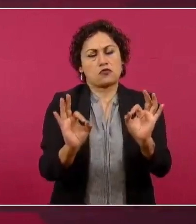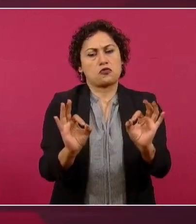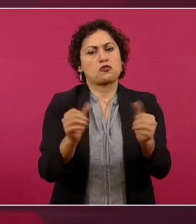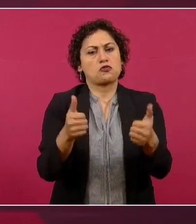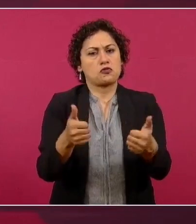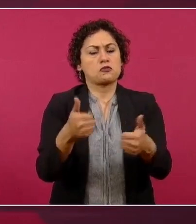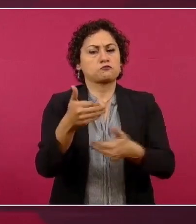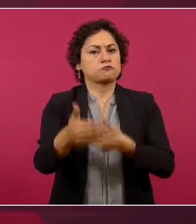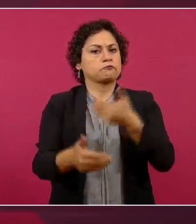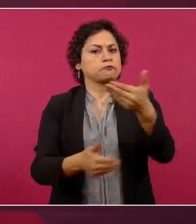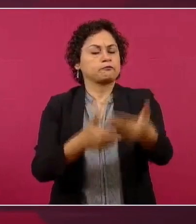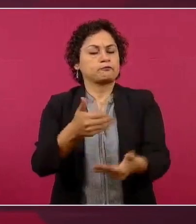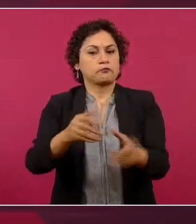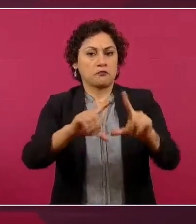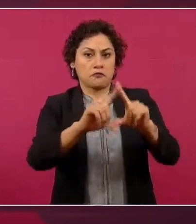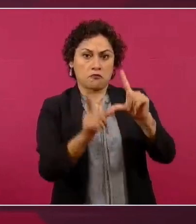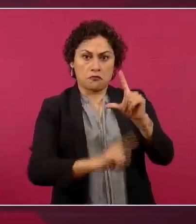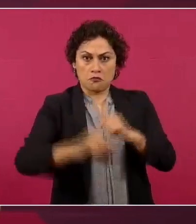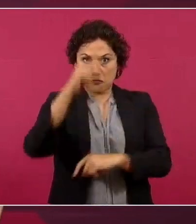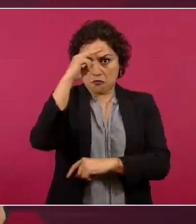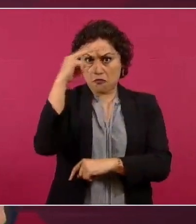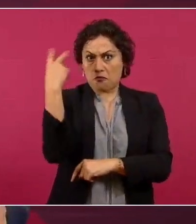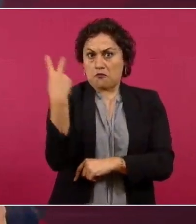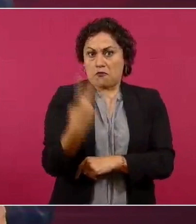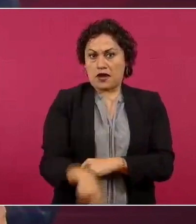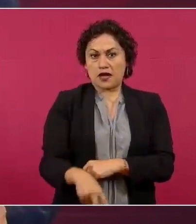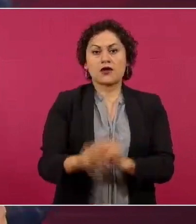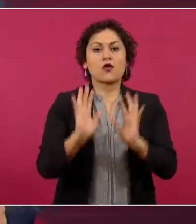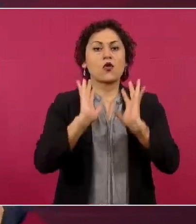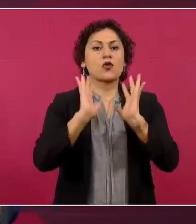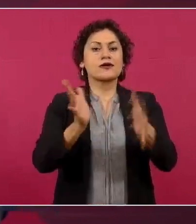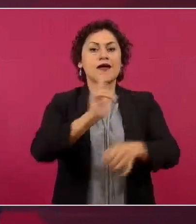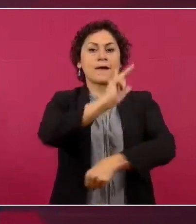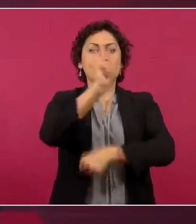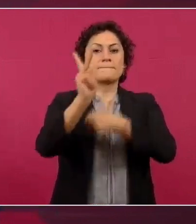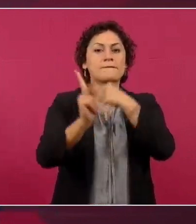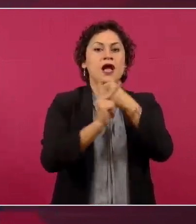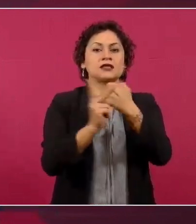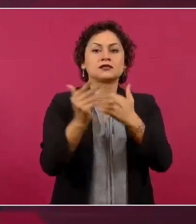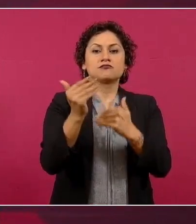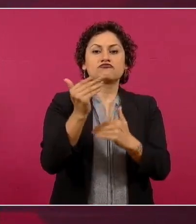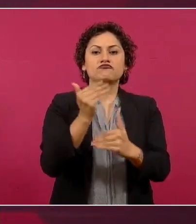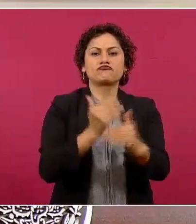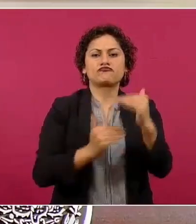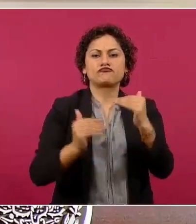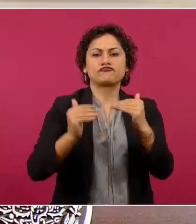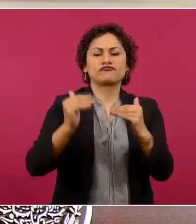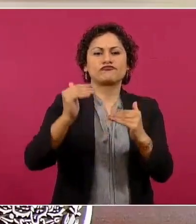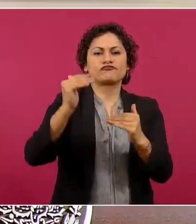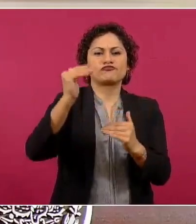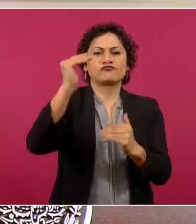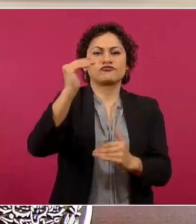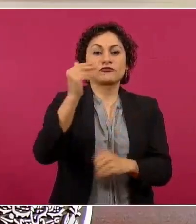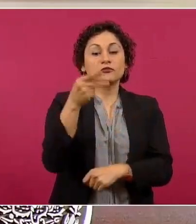convirtiendo México en una potencia económica con dimensión social